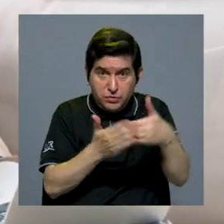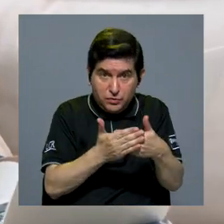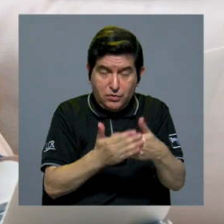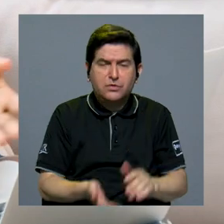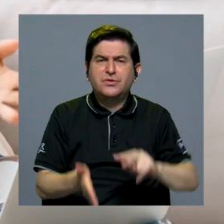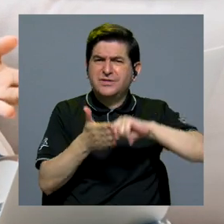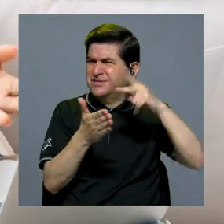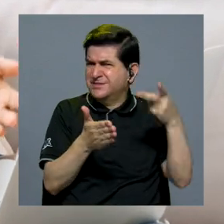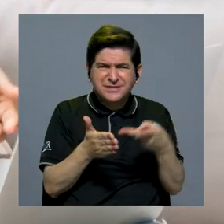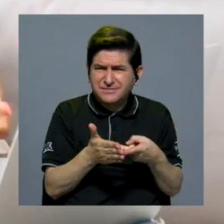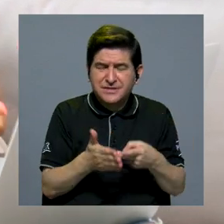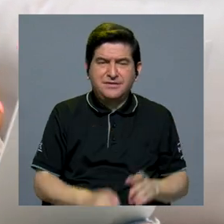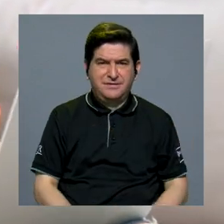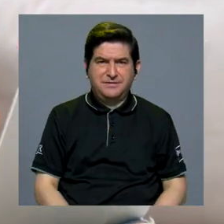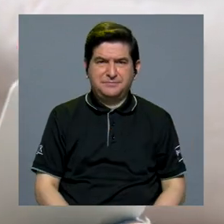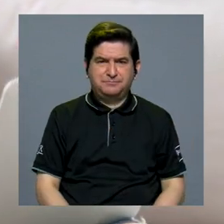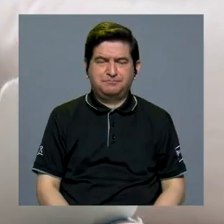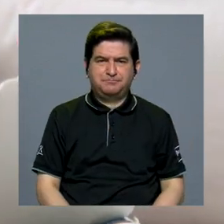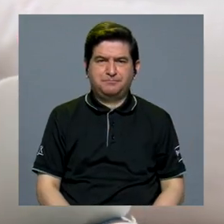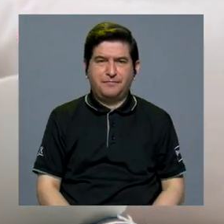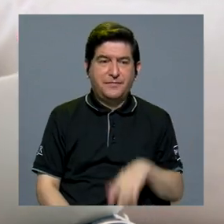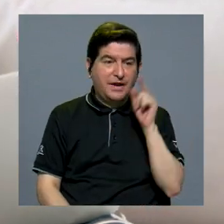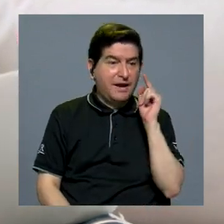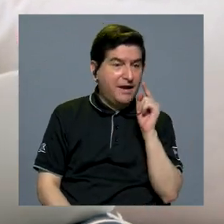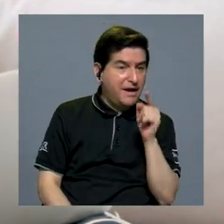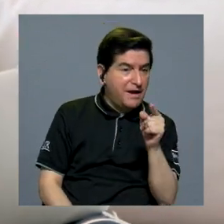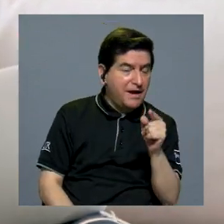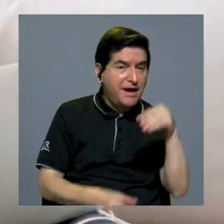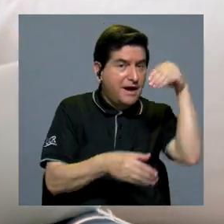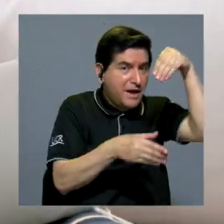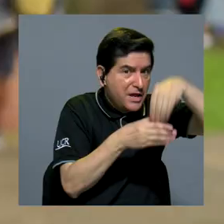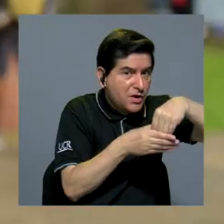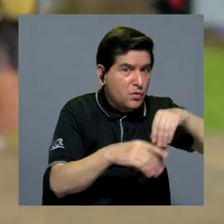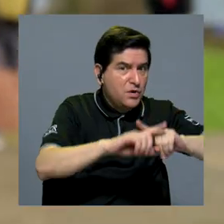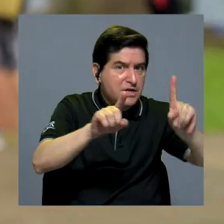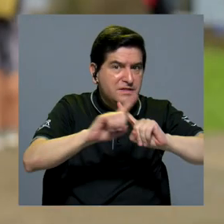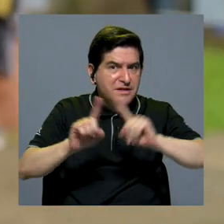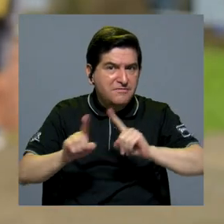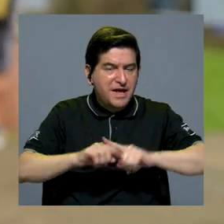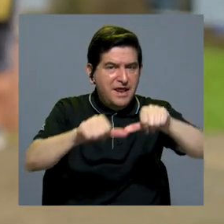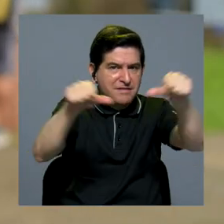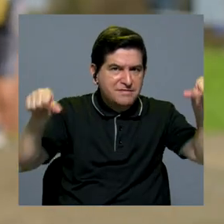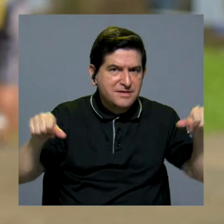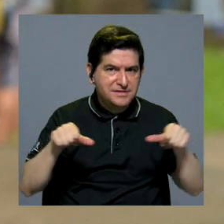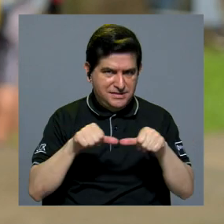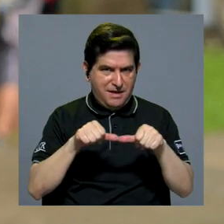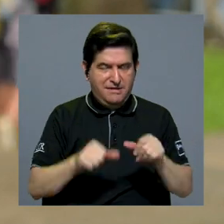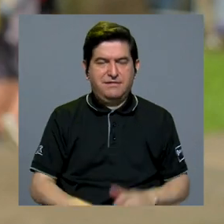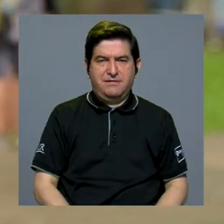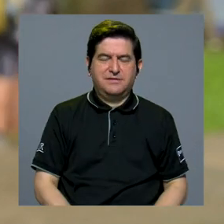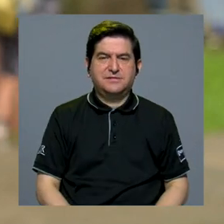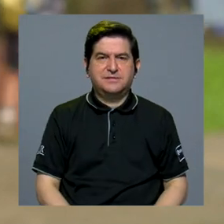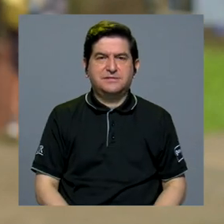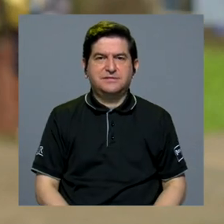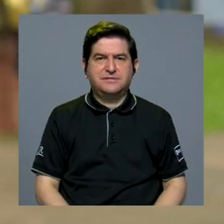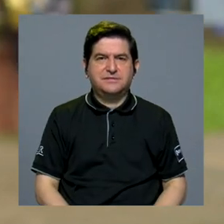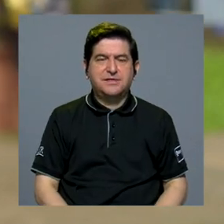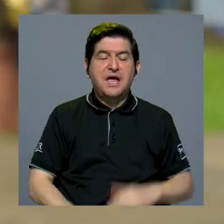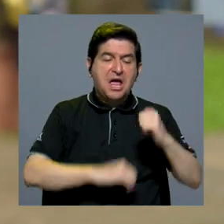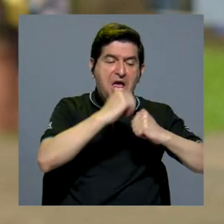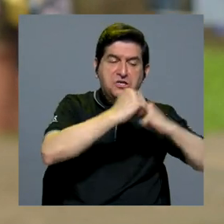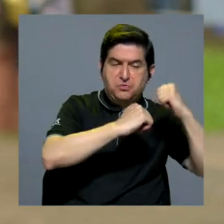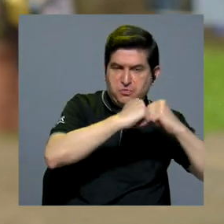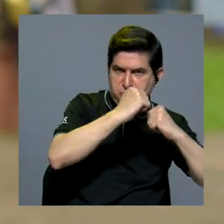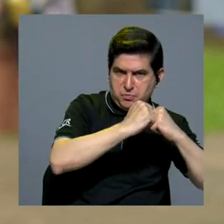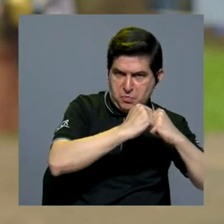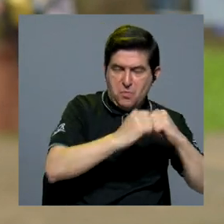sean integrales. Es decir, que estas vengan a incluir un conjunto de áreas distintas, ya sea